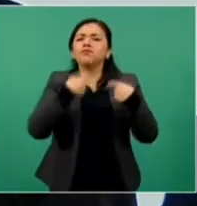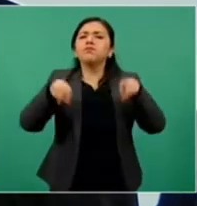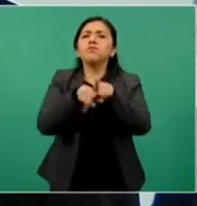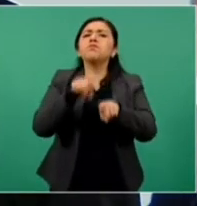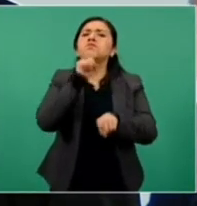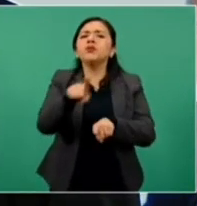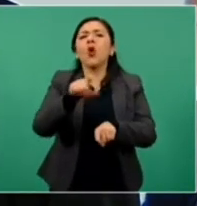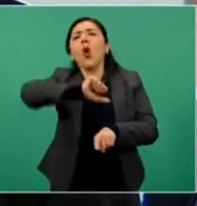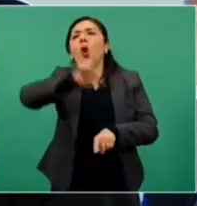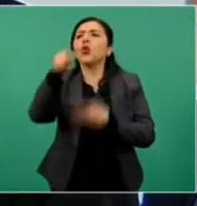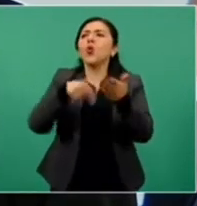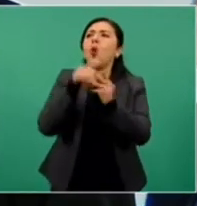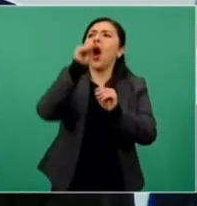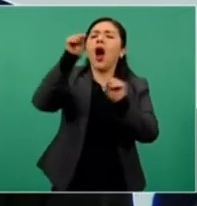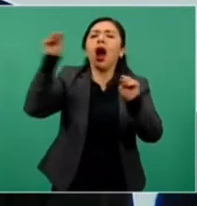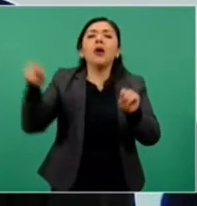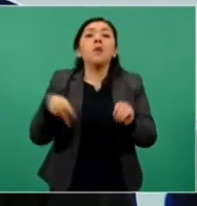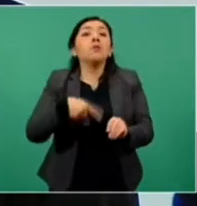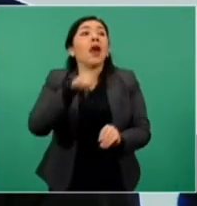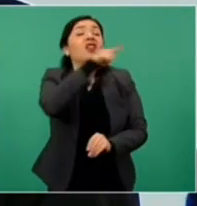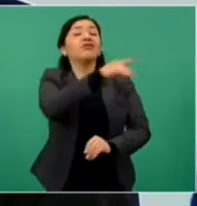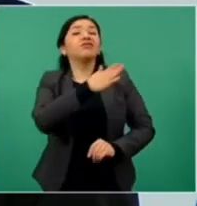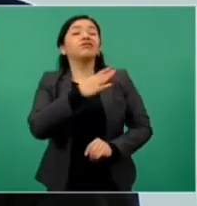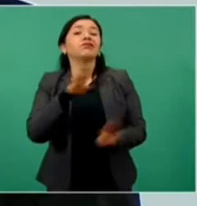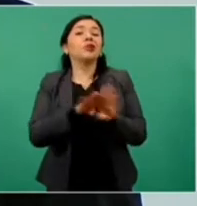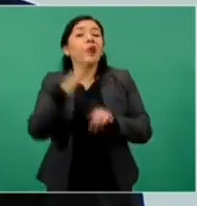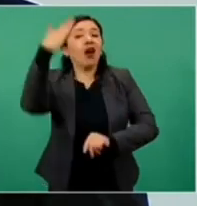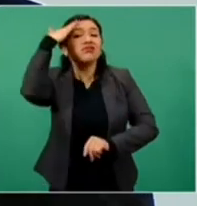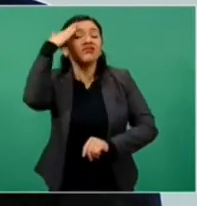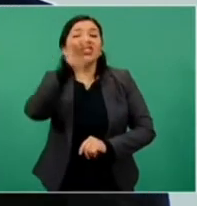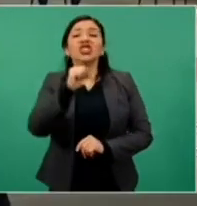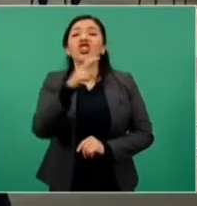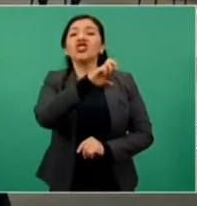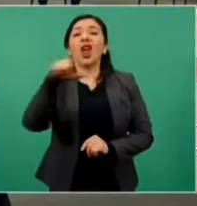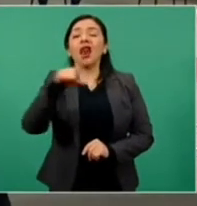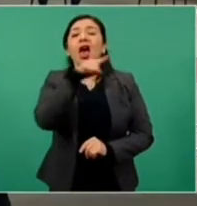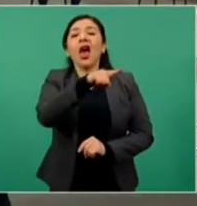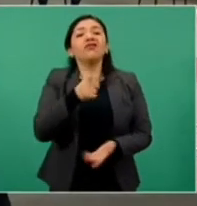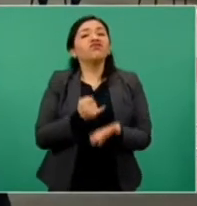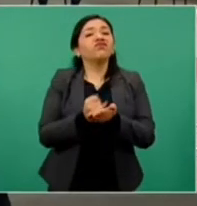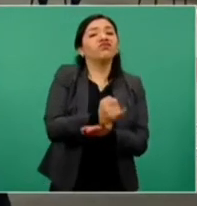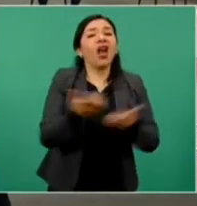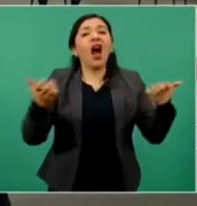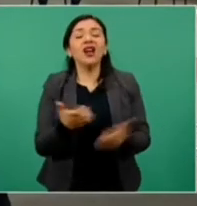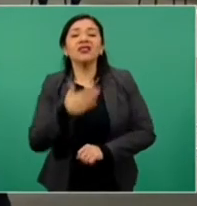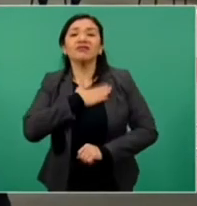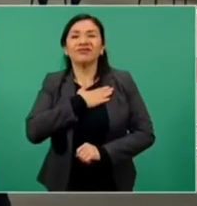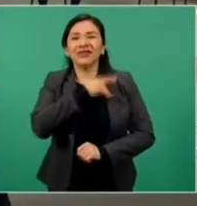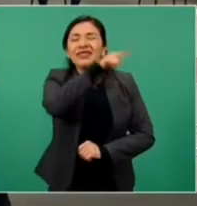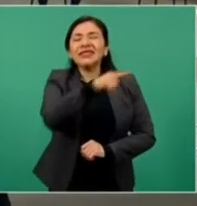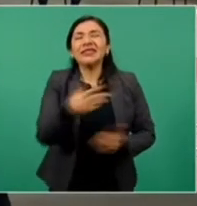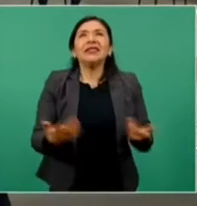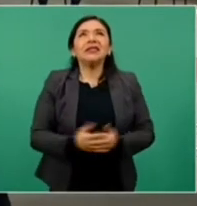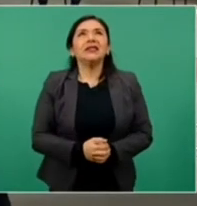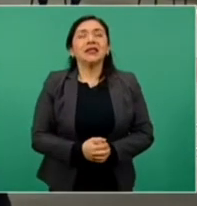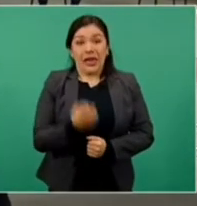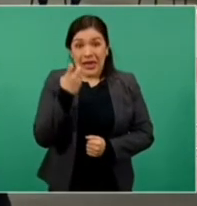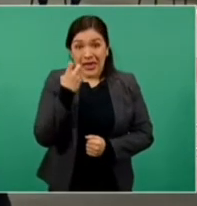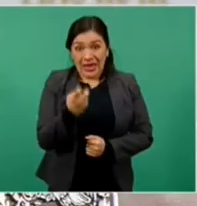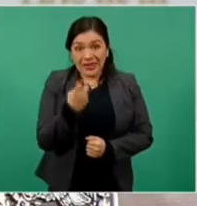pero sin embargo las decisiones las tomaba Shell y esto implicaba que,